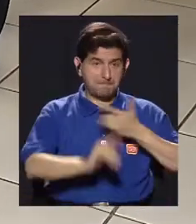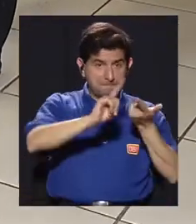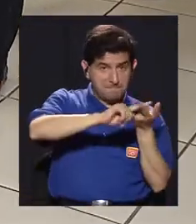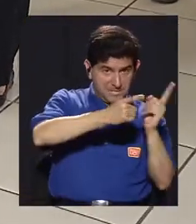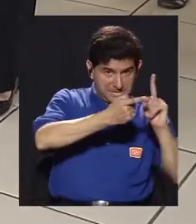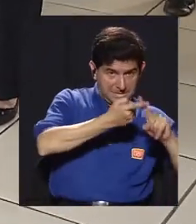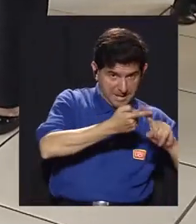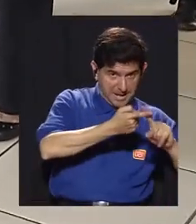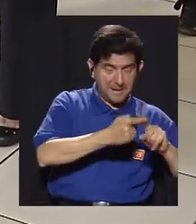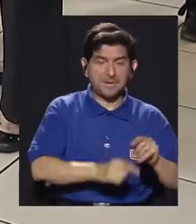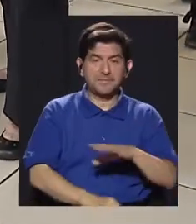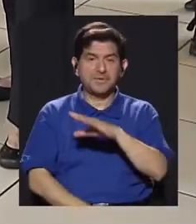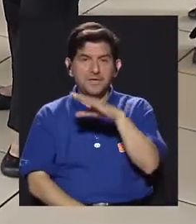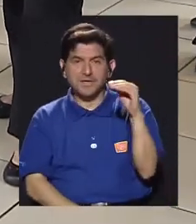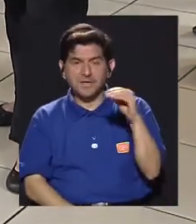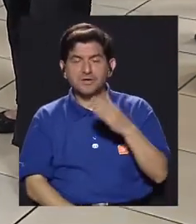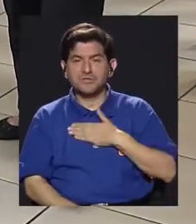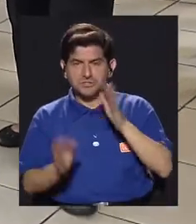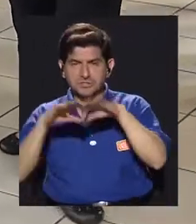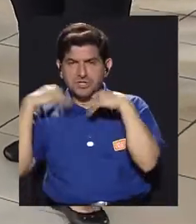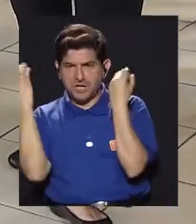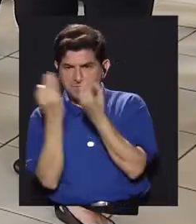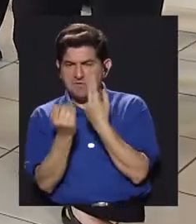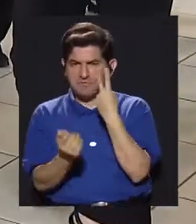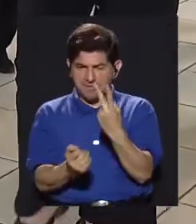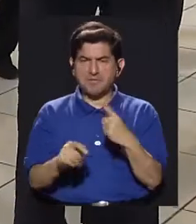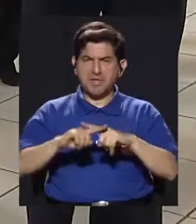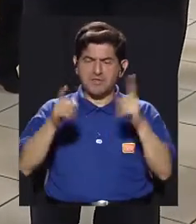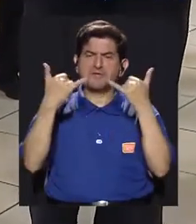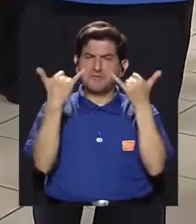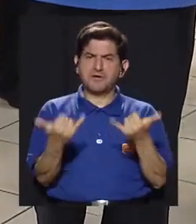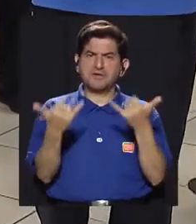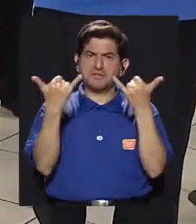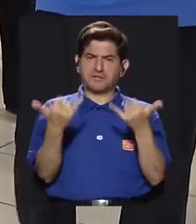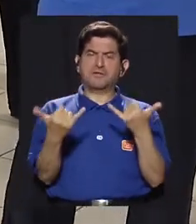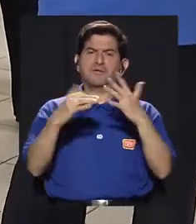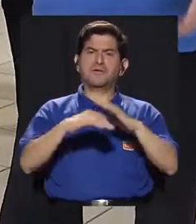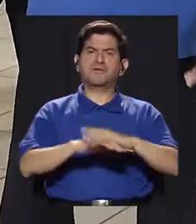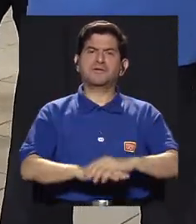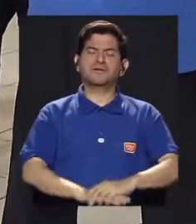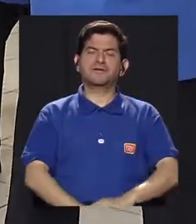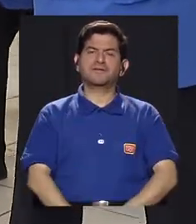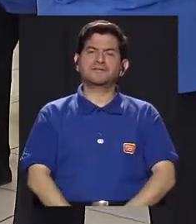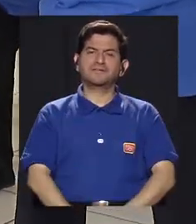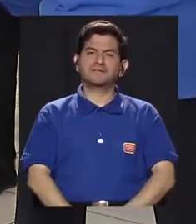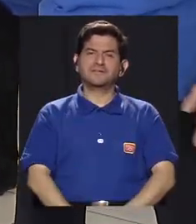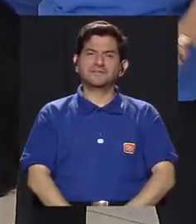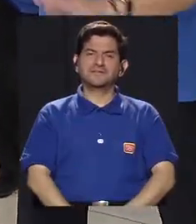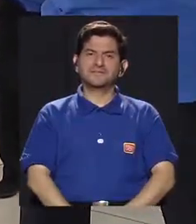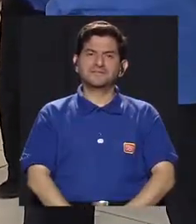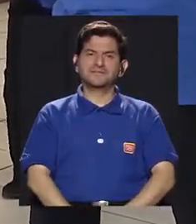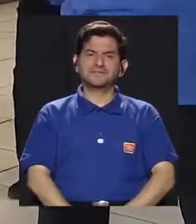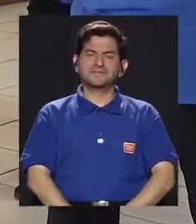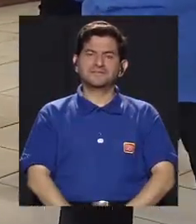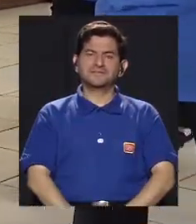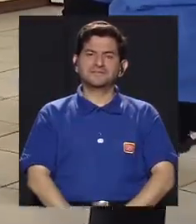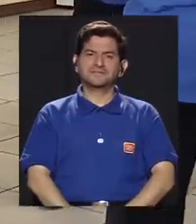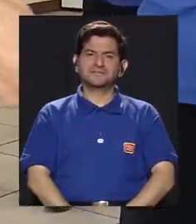todos mis amigos y mi familia ve que soy diferente ahora, ¿verdad?